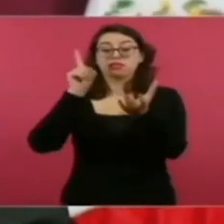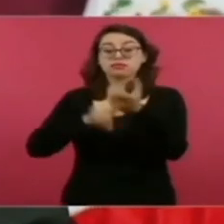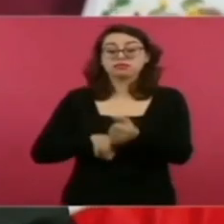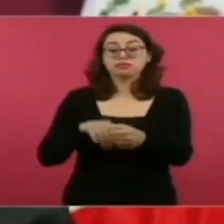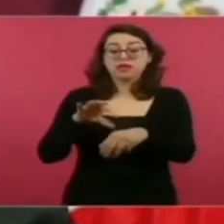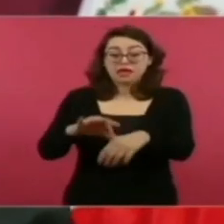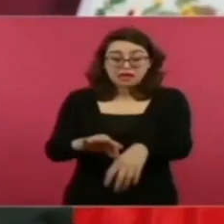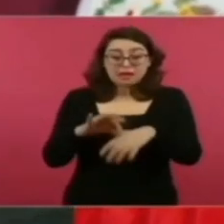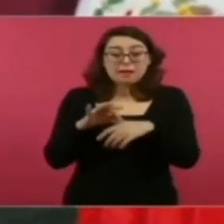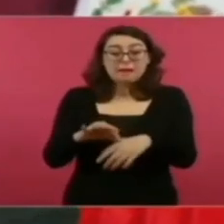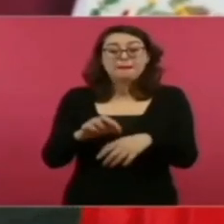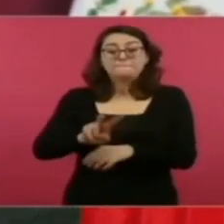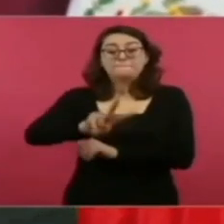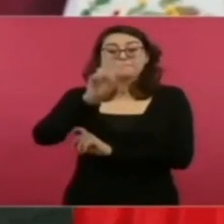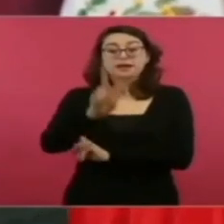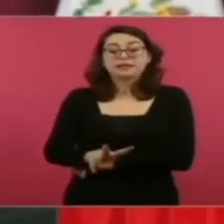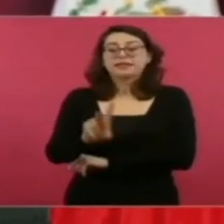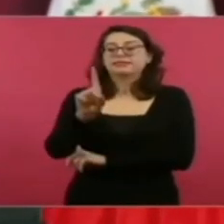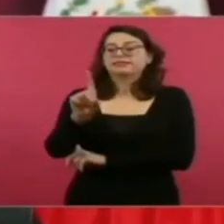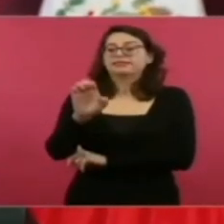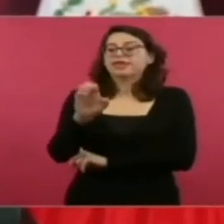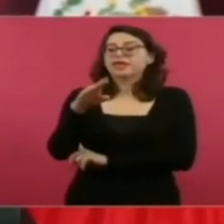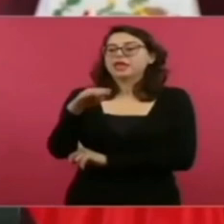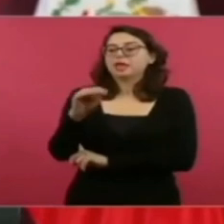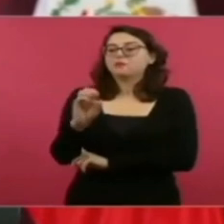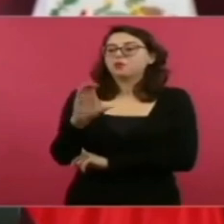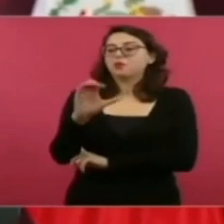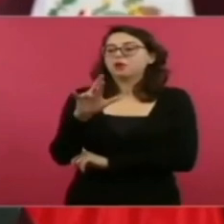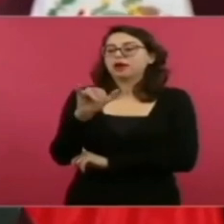democracia y crear el hábito democrático.